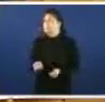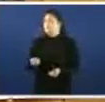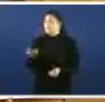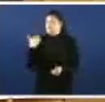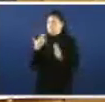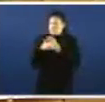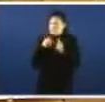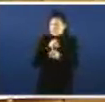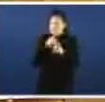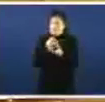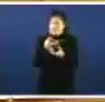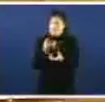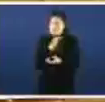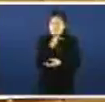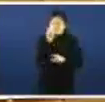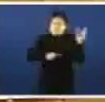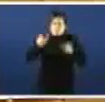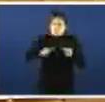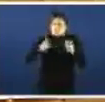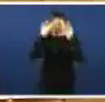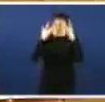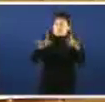sensibilidade humana sale dali destrozado